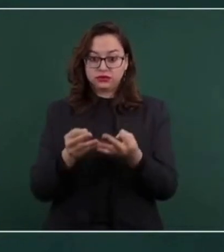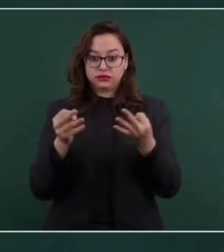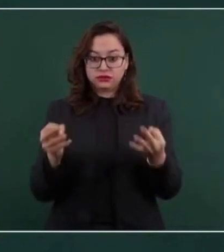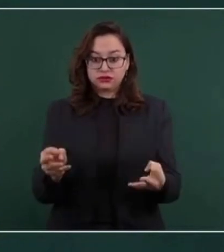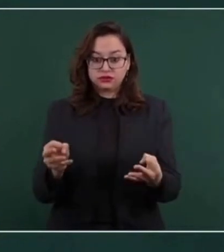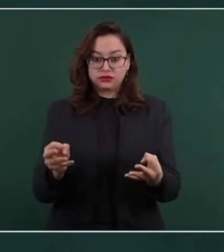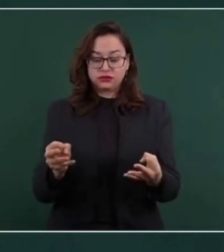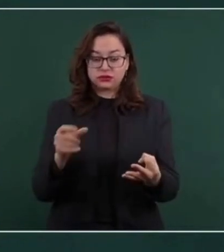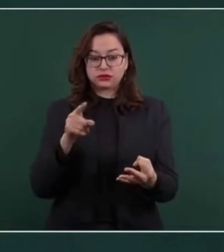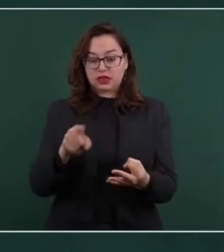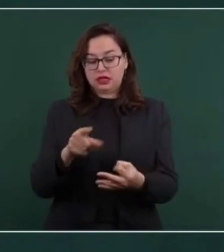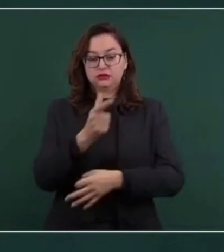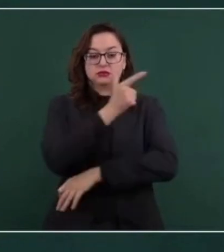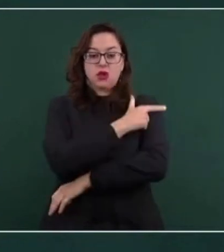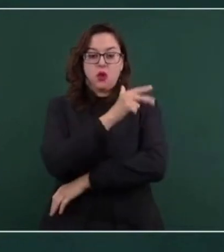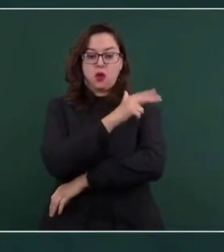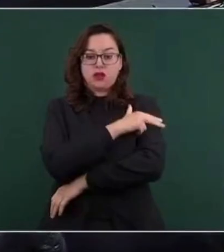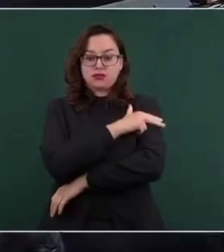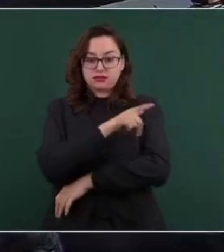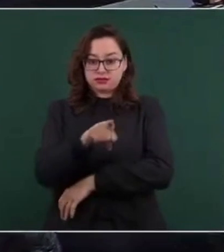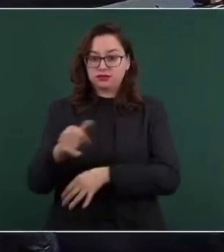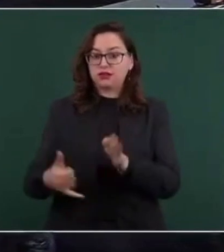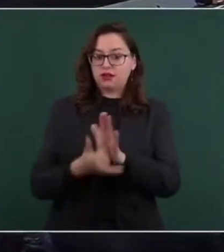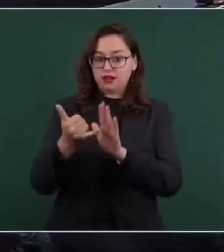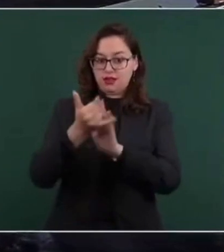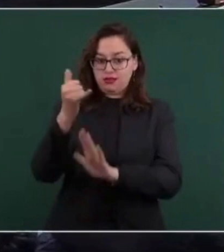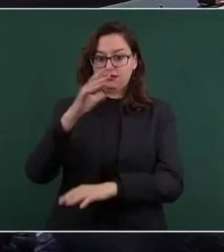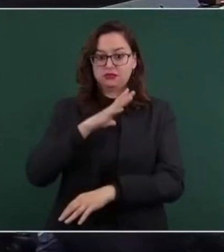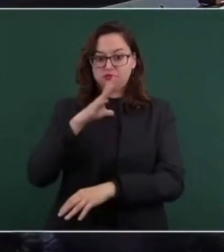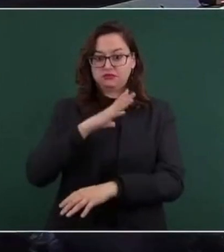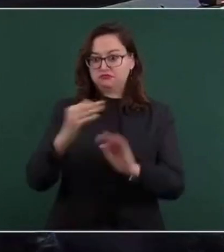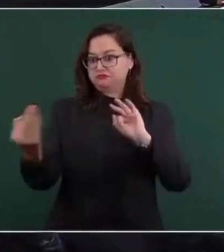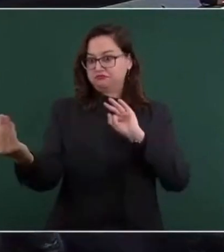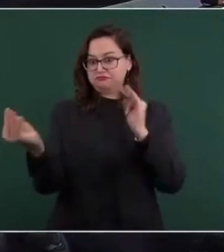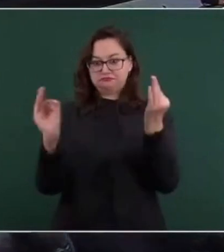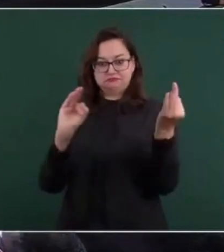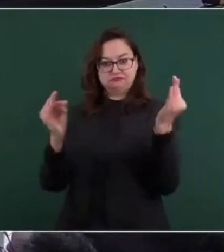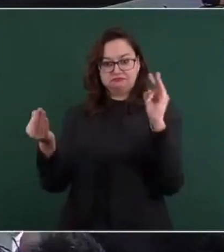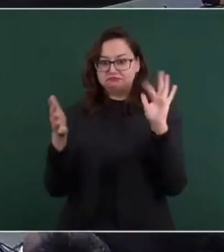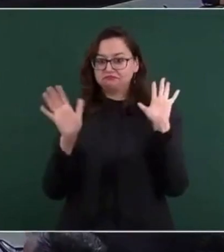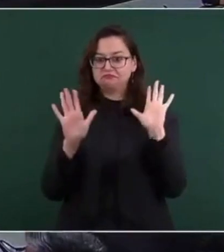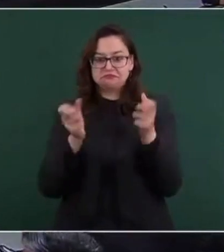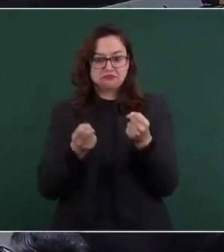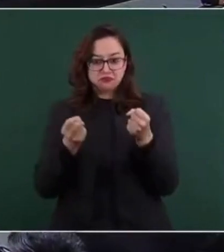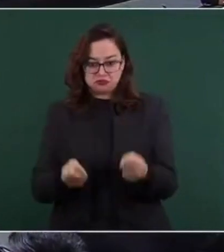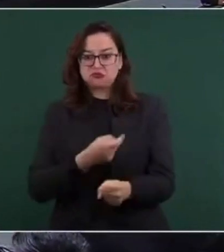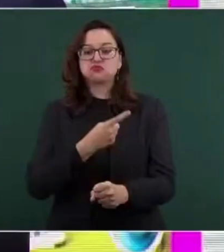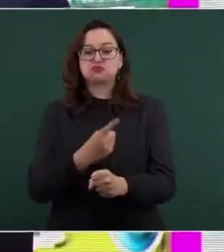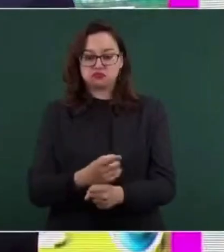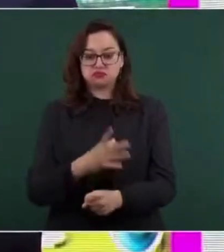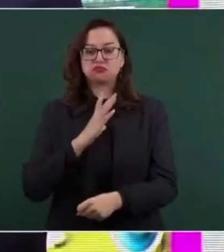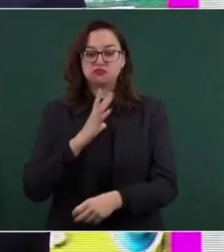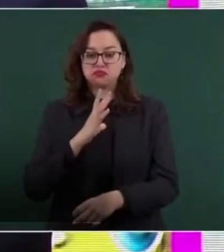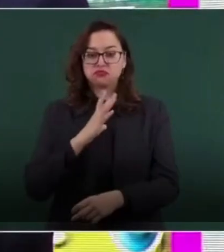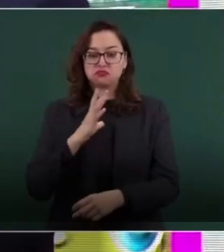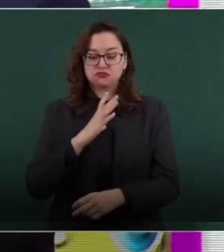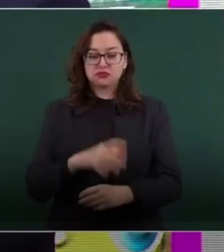un cuartel de la Guardia Nacional, o no hay ningún problema de seguridad.